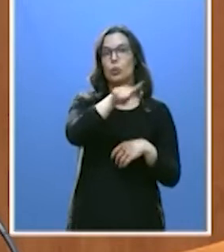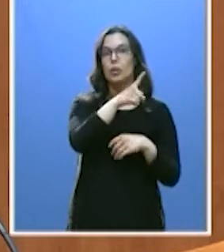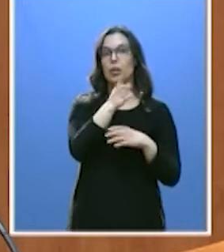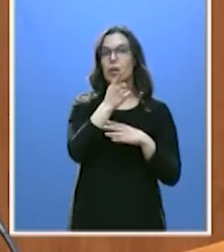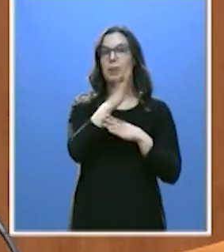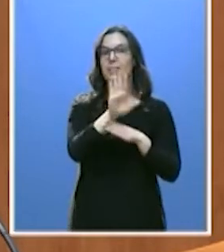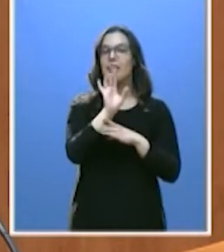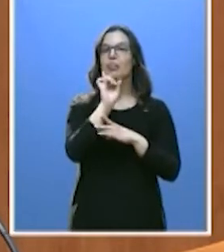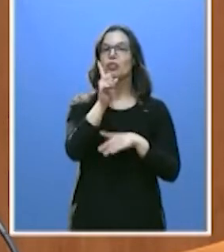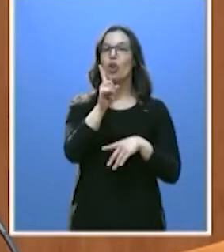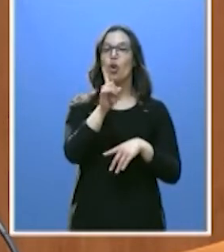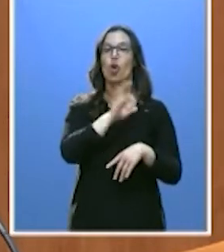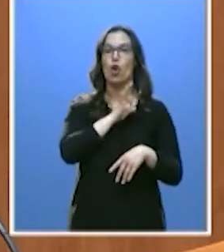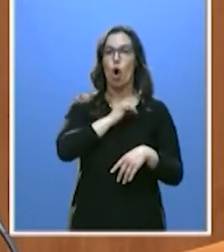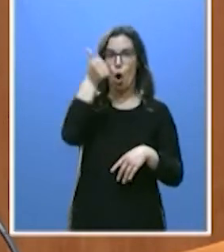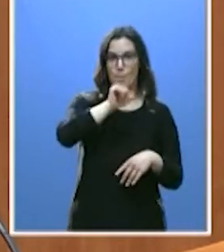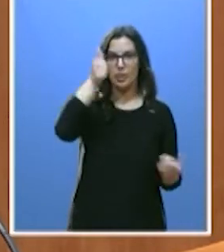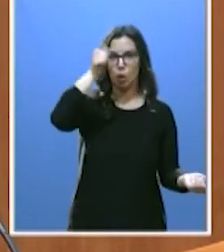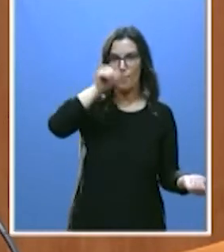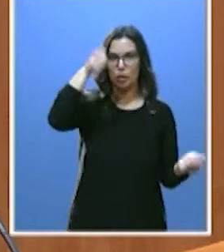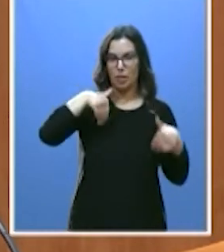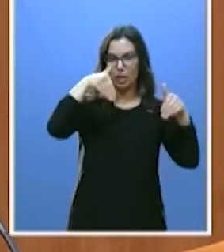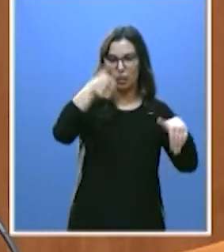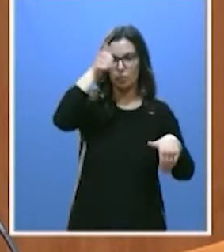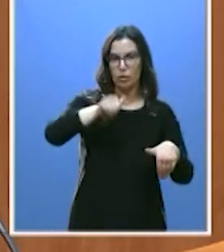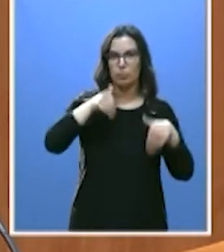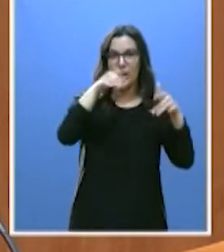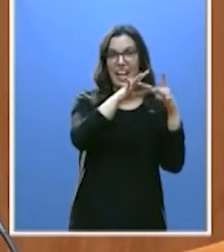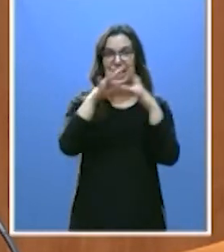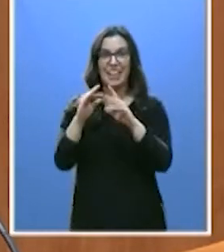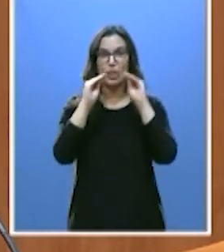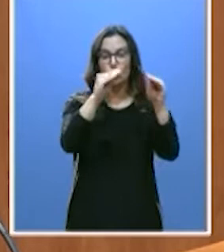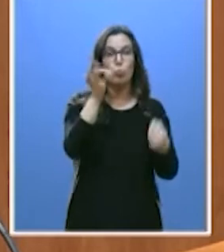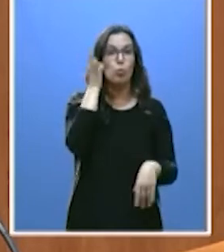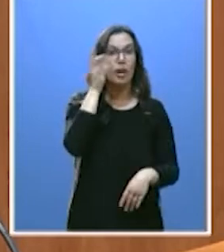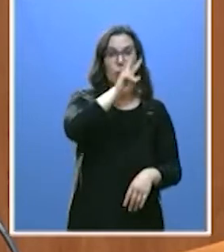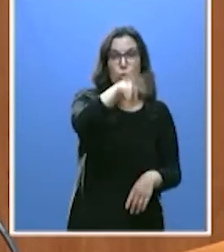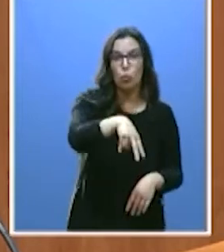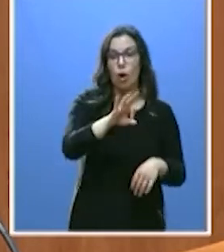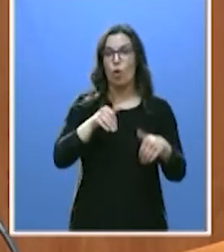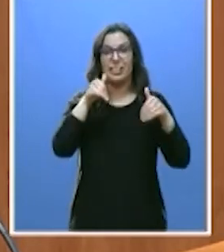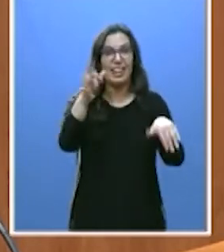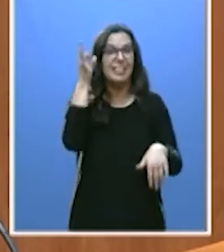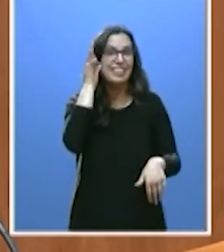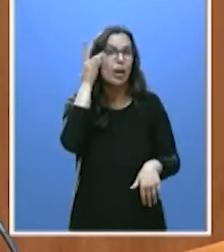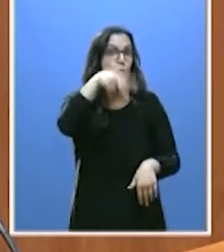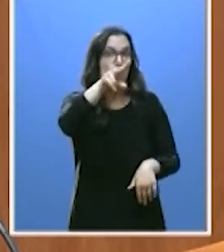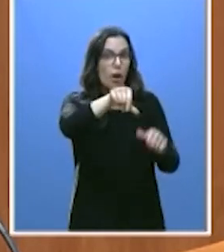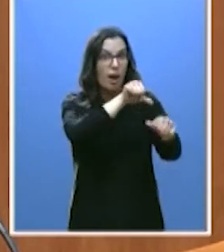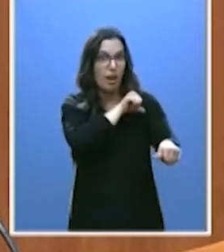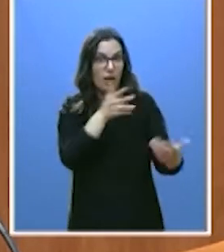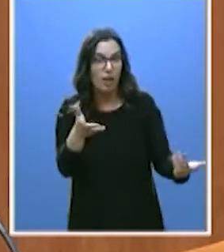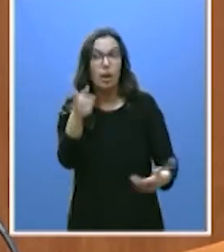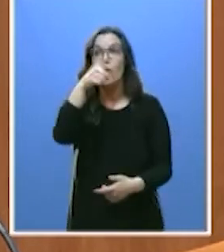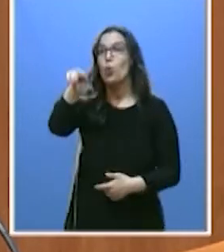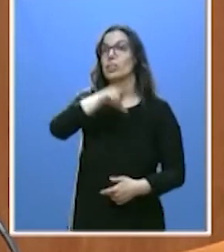candidatos, señores, ustedes, que nunca han elegido una mujer como líder del partido o candidata a la presidencia, ustedes, señores de